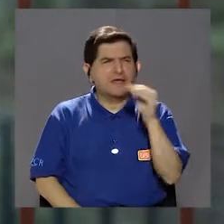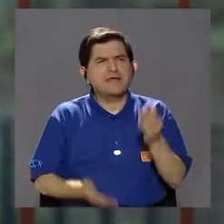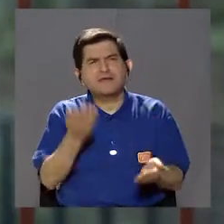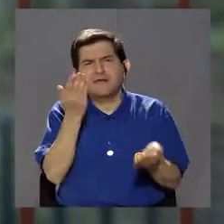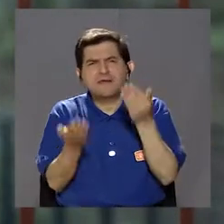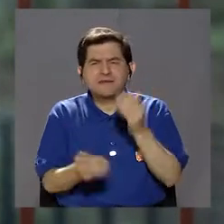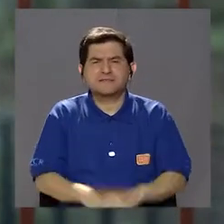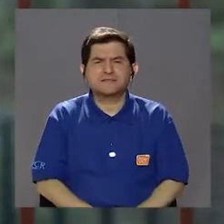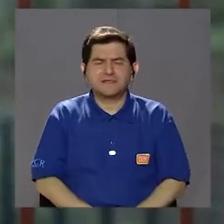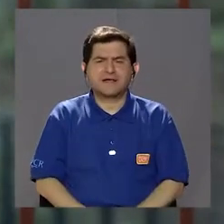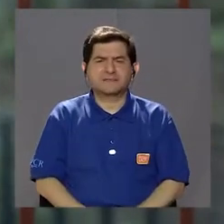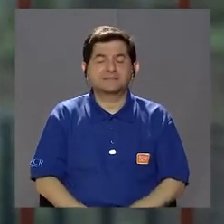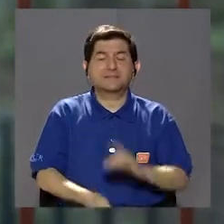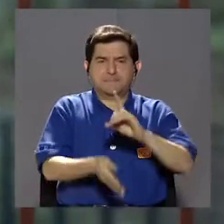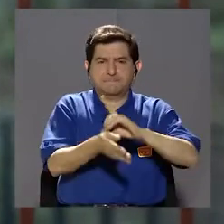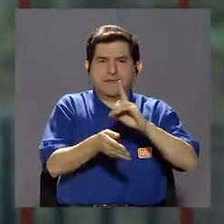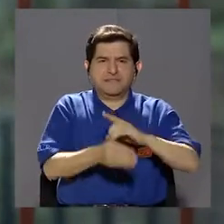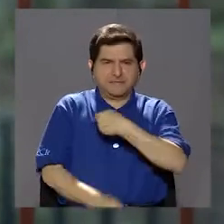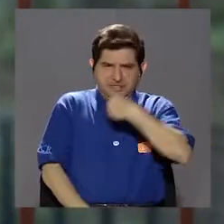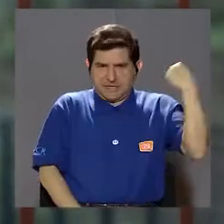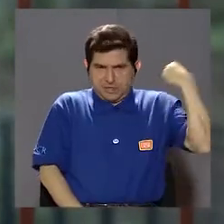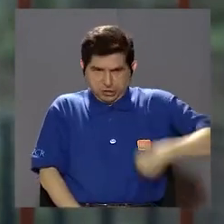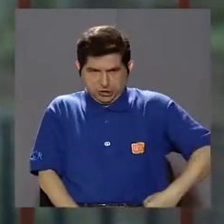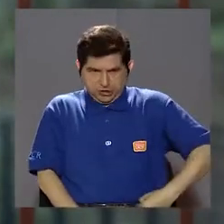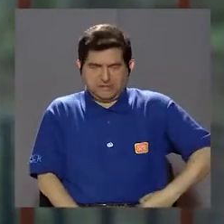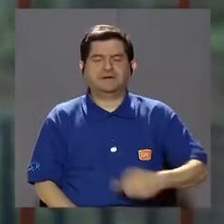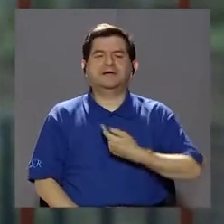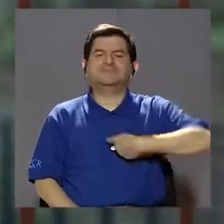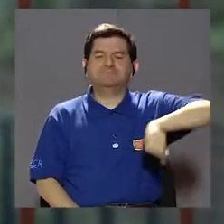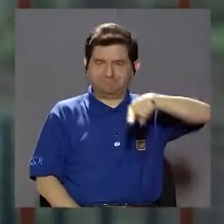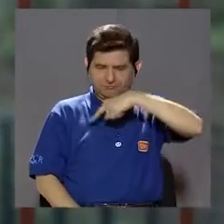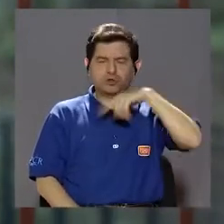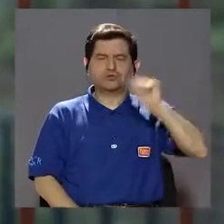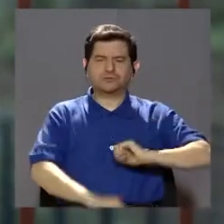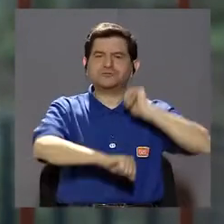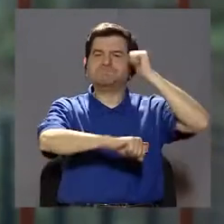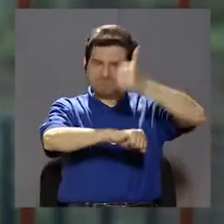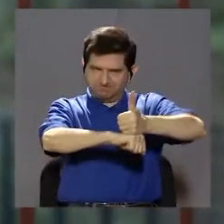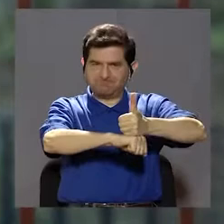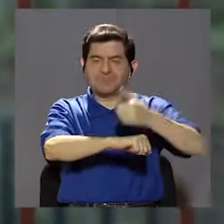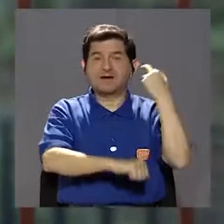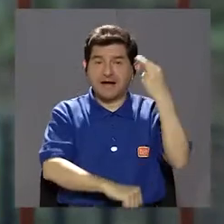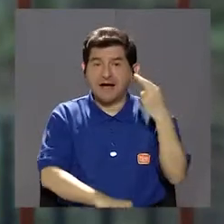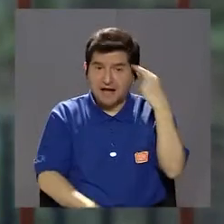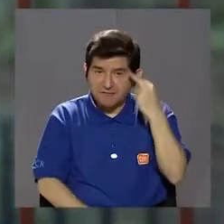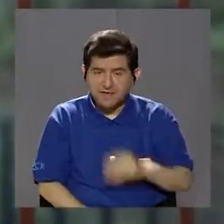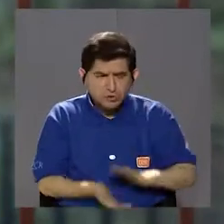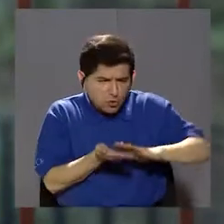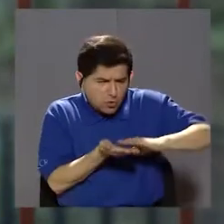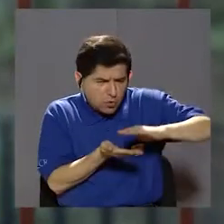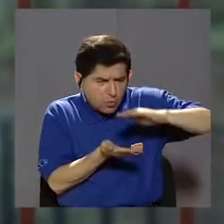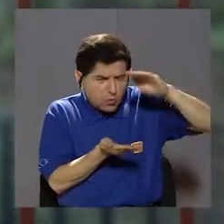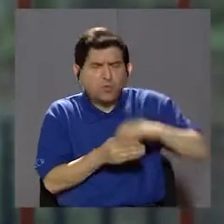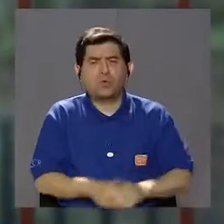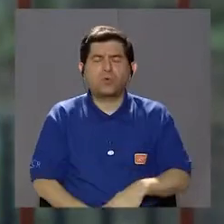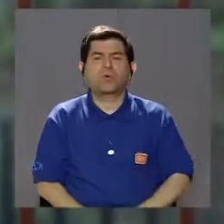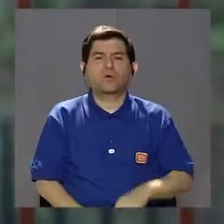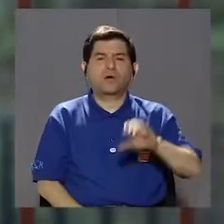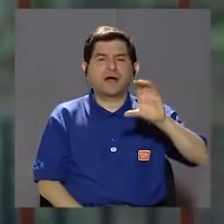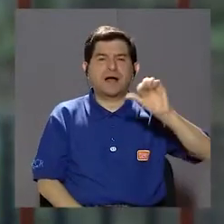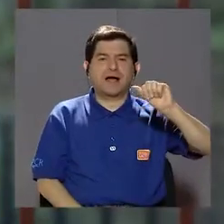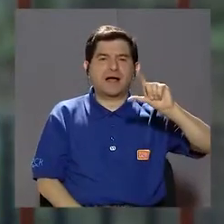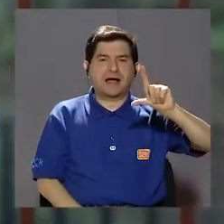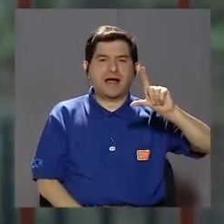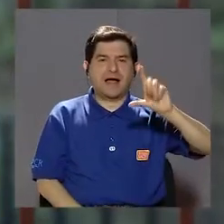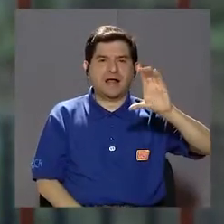con respecto también un poquito a lo que es medicina china, nosotros lo determinamos por el acumulo